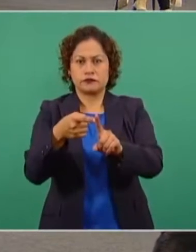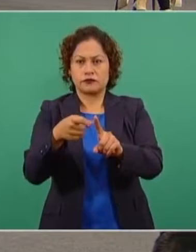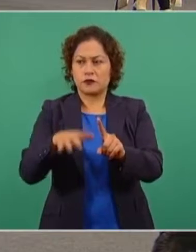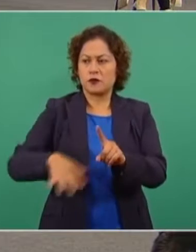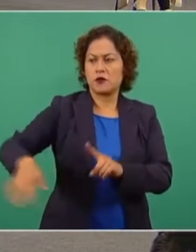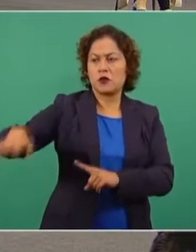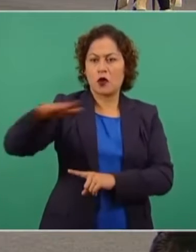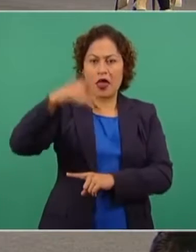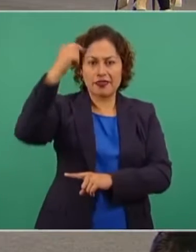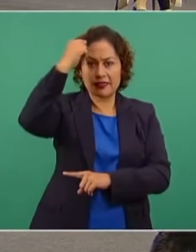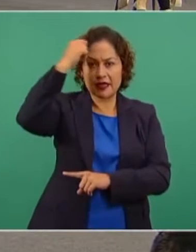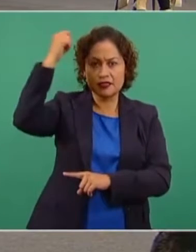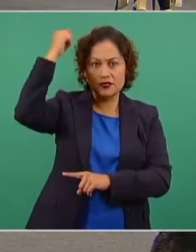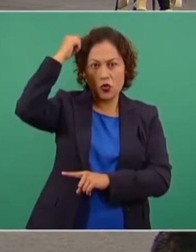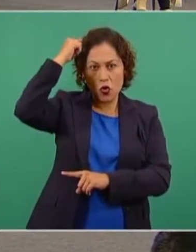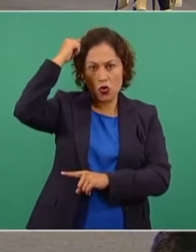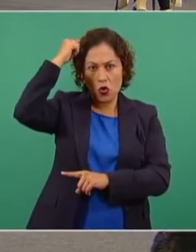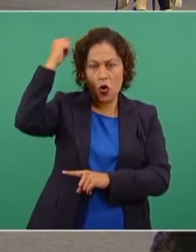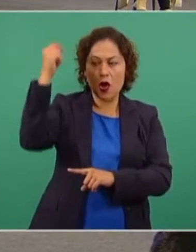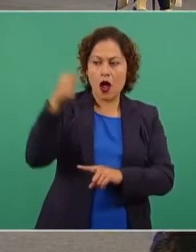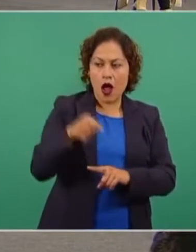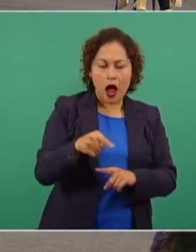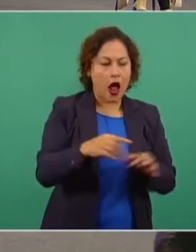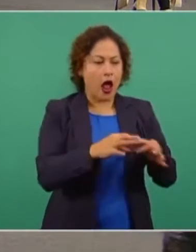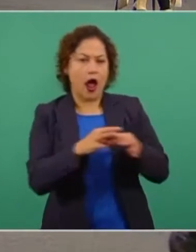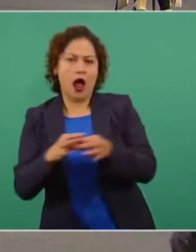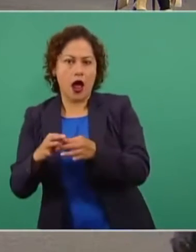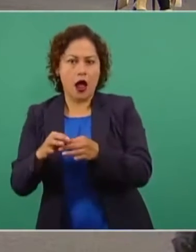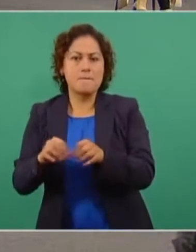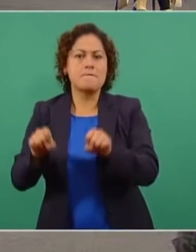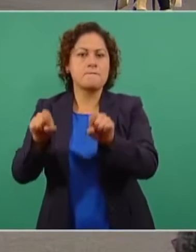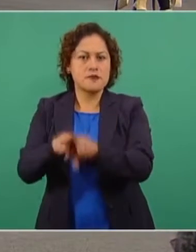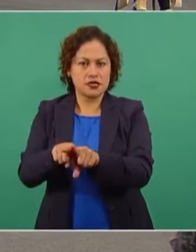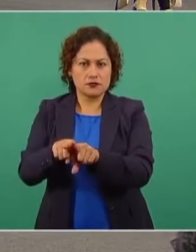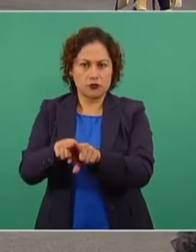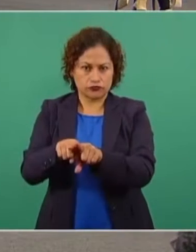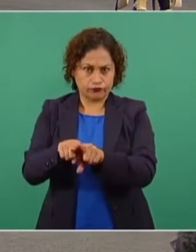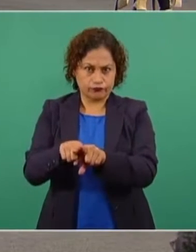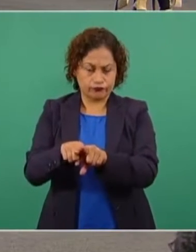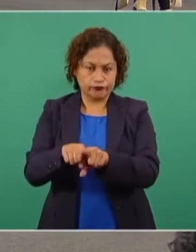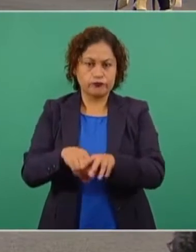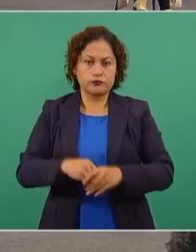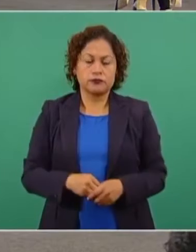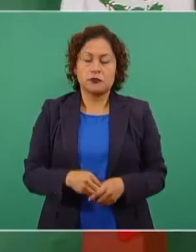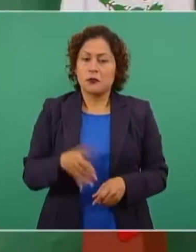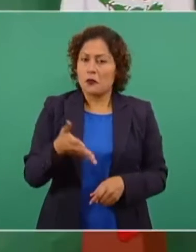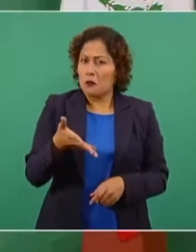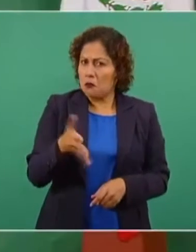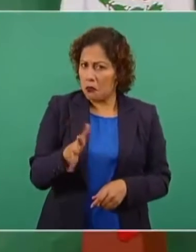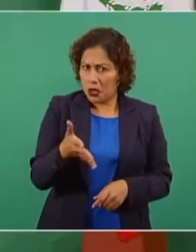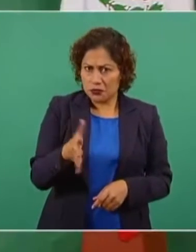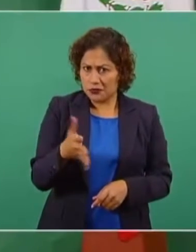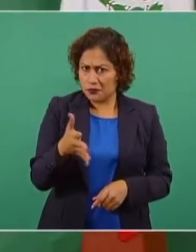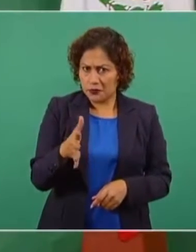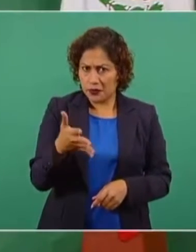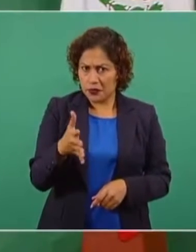Texcoco. Casi al mismo tiempo se cierra